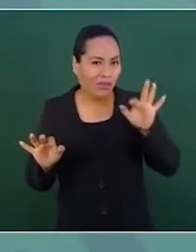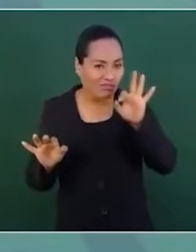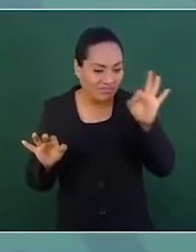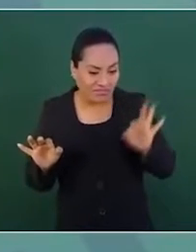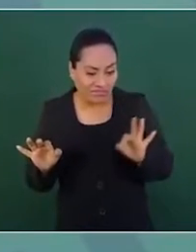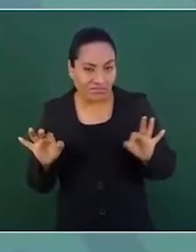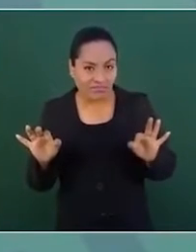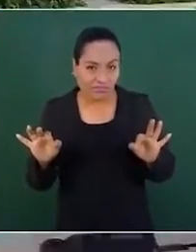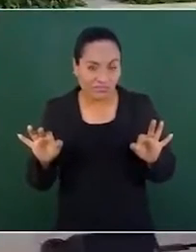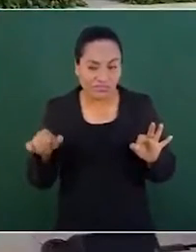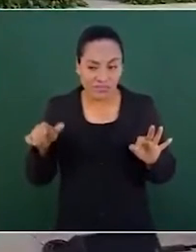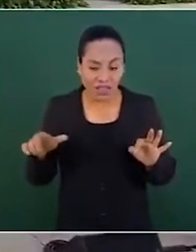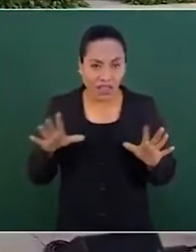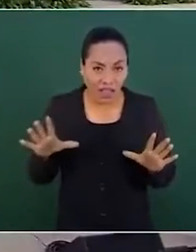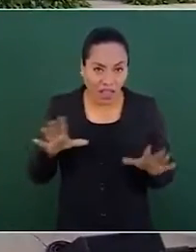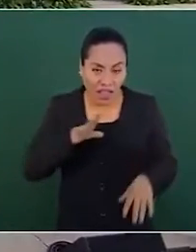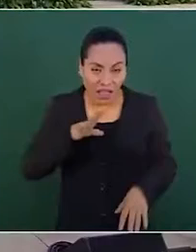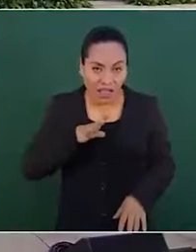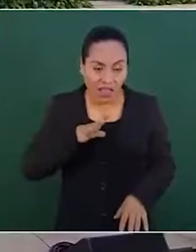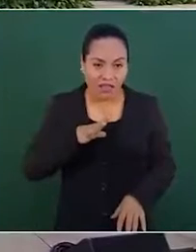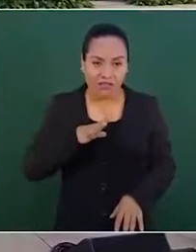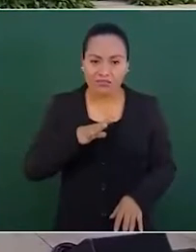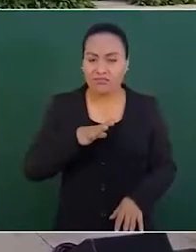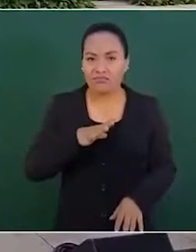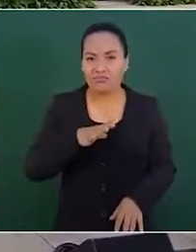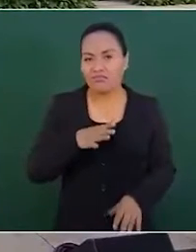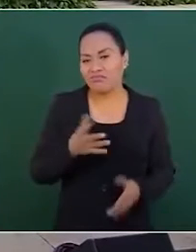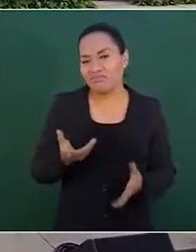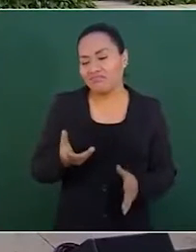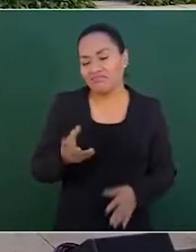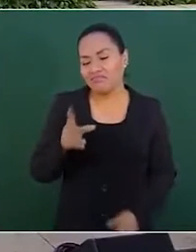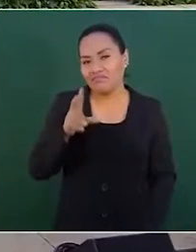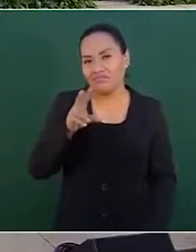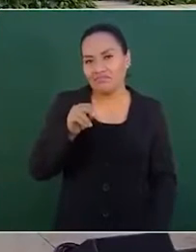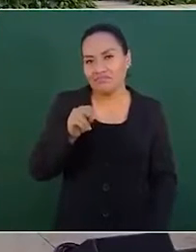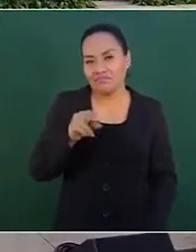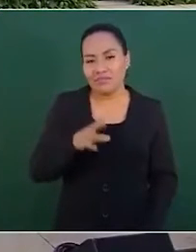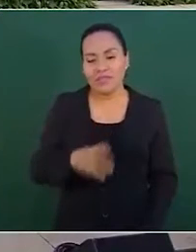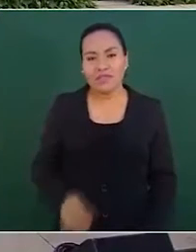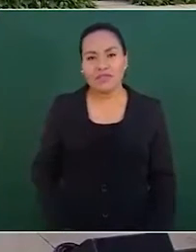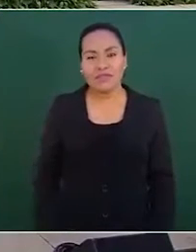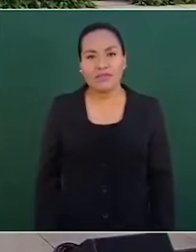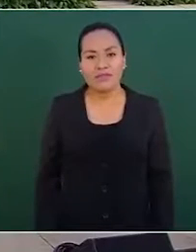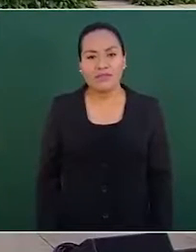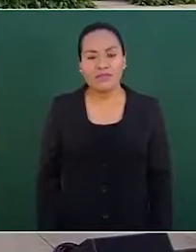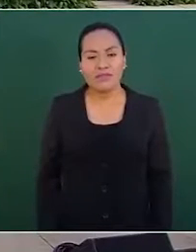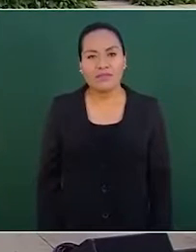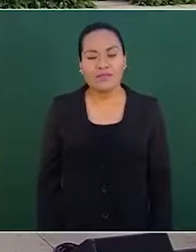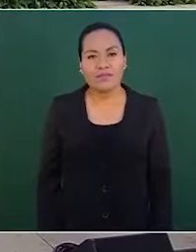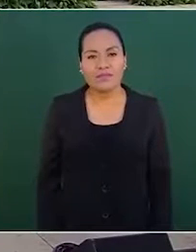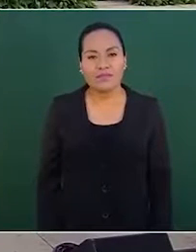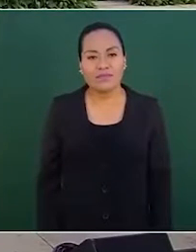pero van a ver ustedes lo que se da a conocer